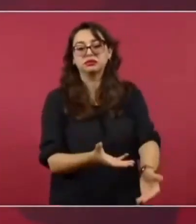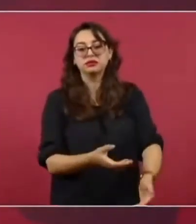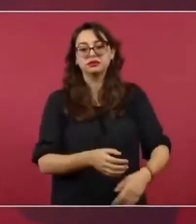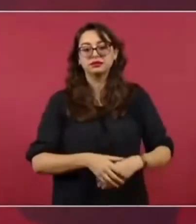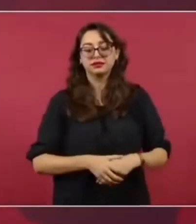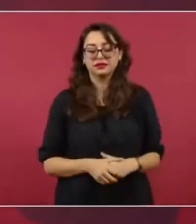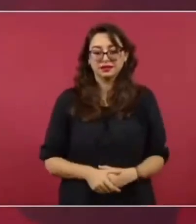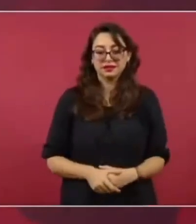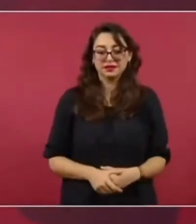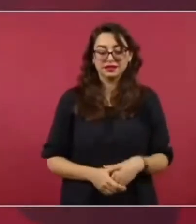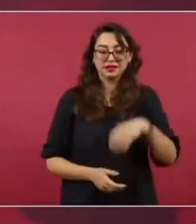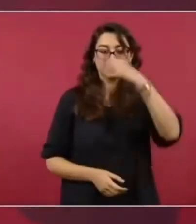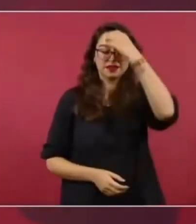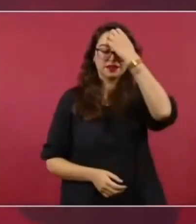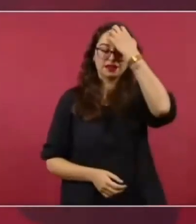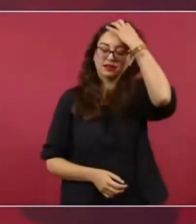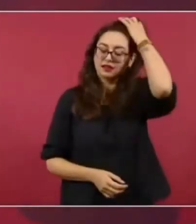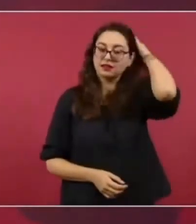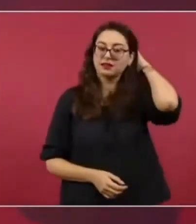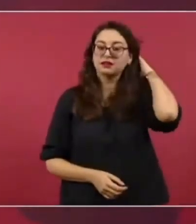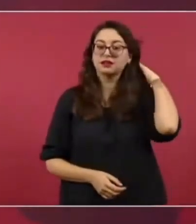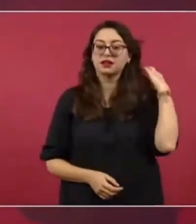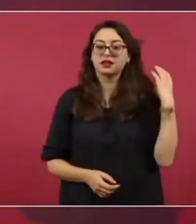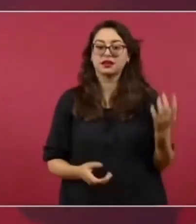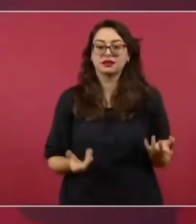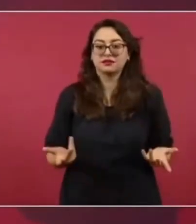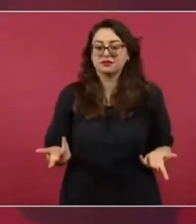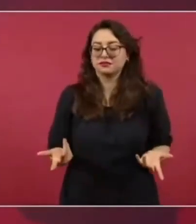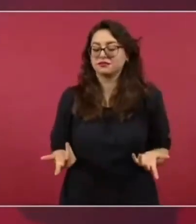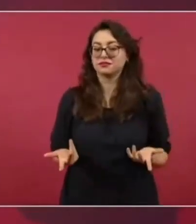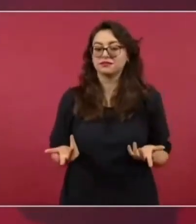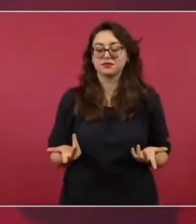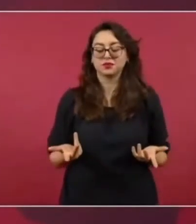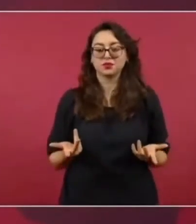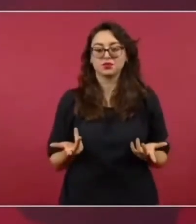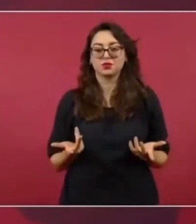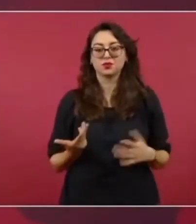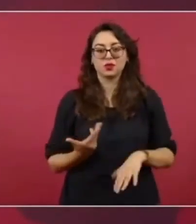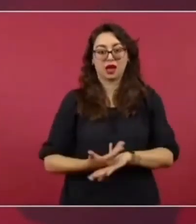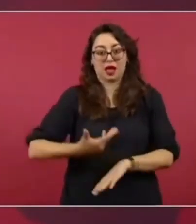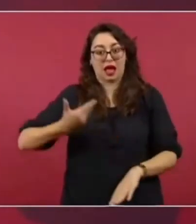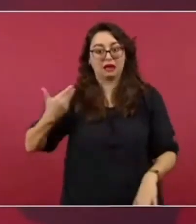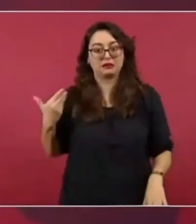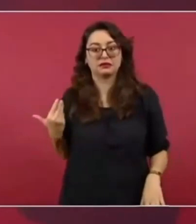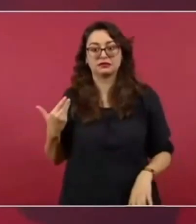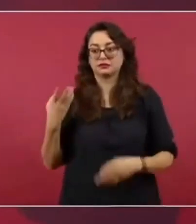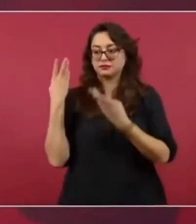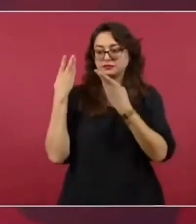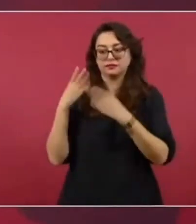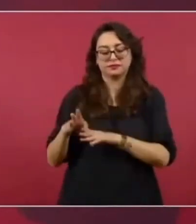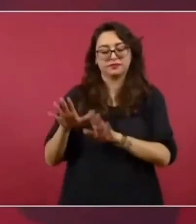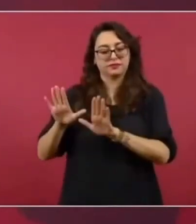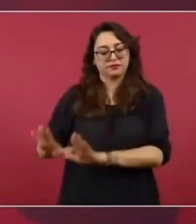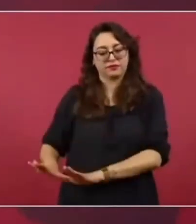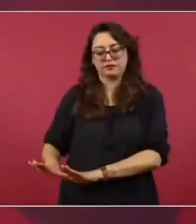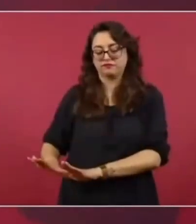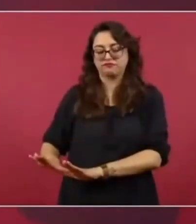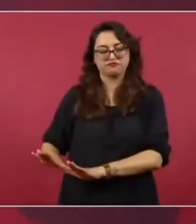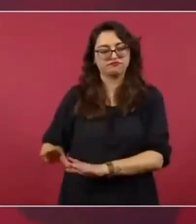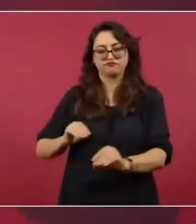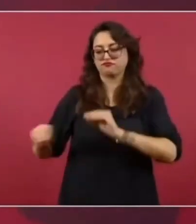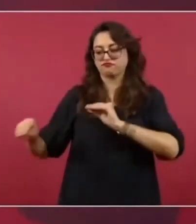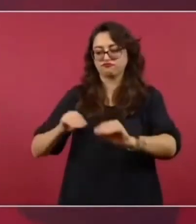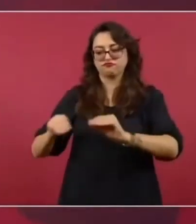la decisión de mantener congeladas las